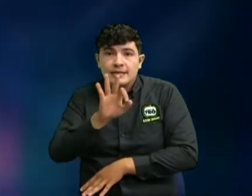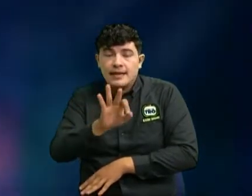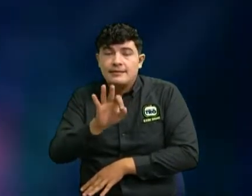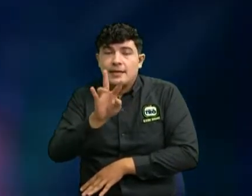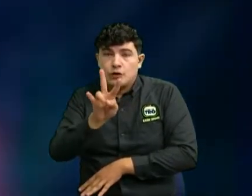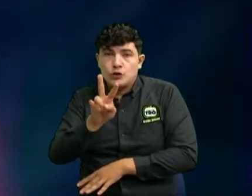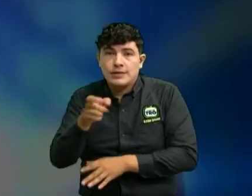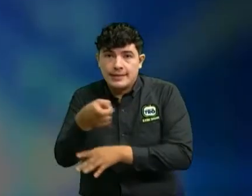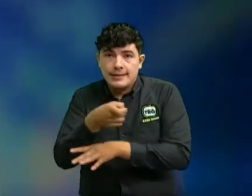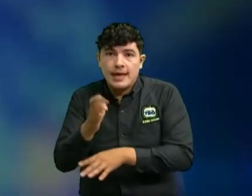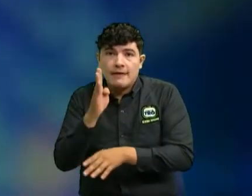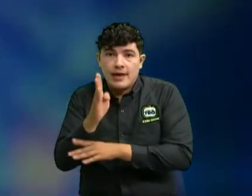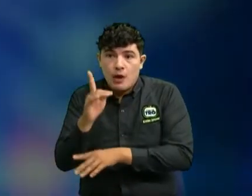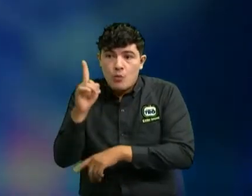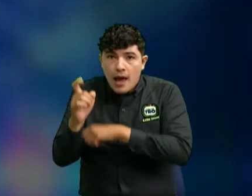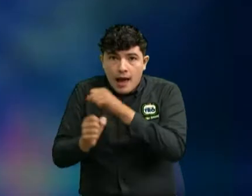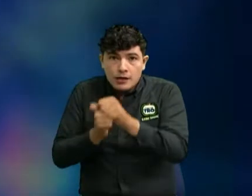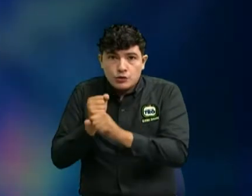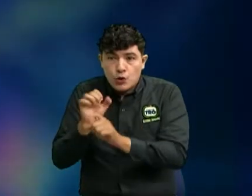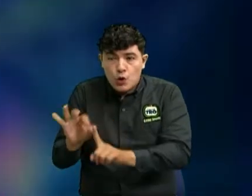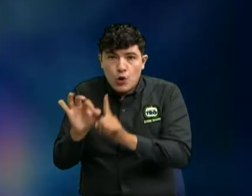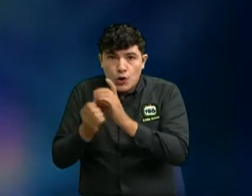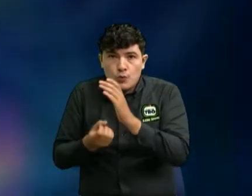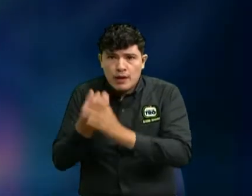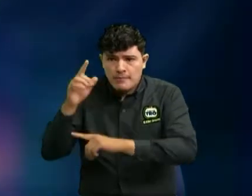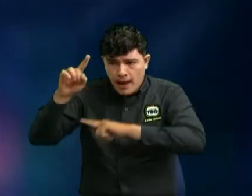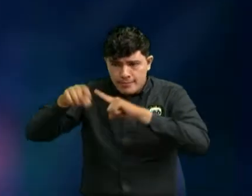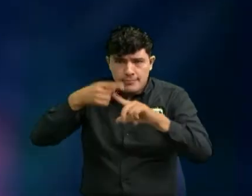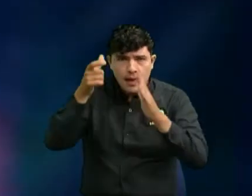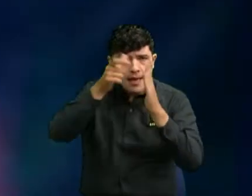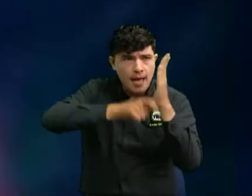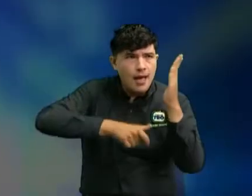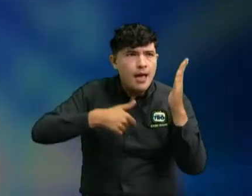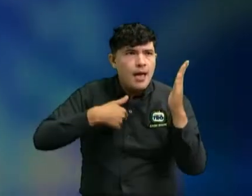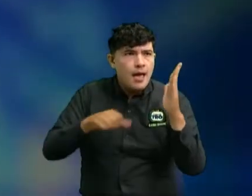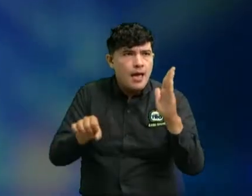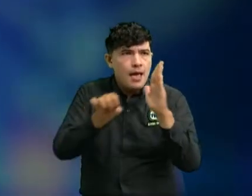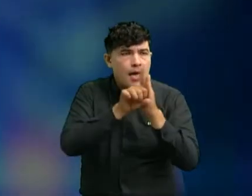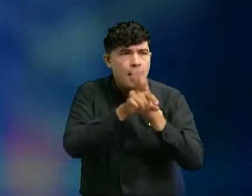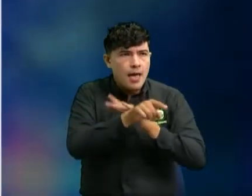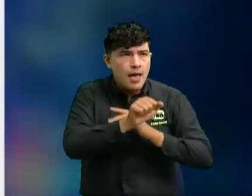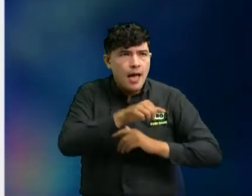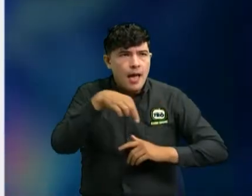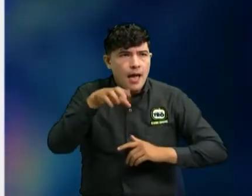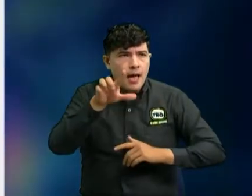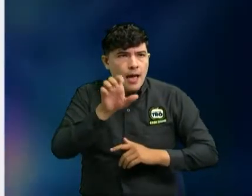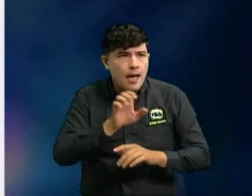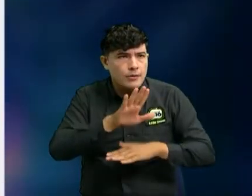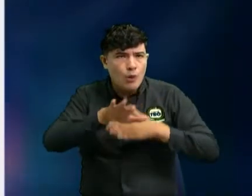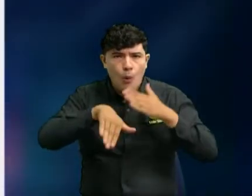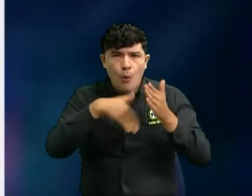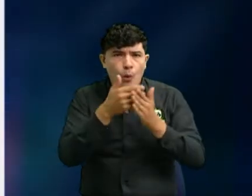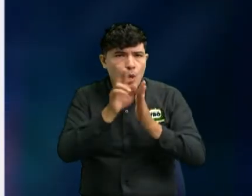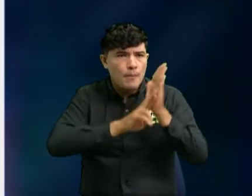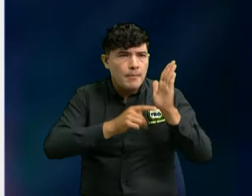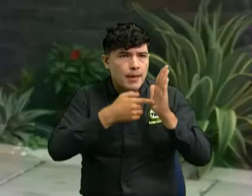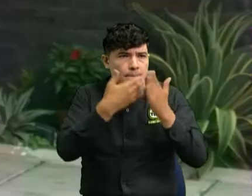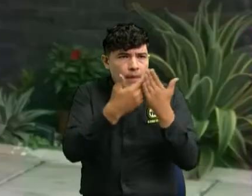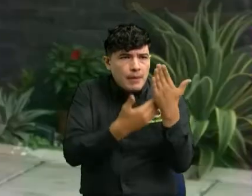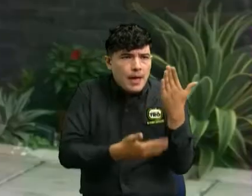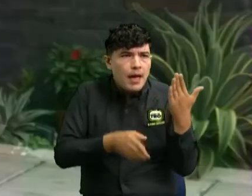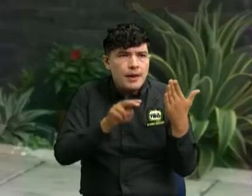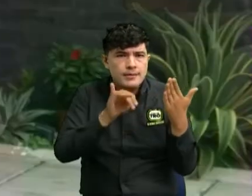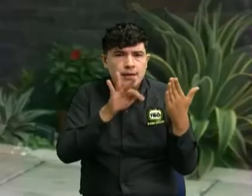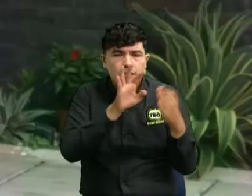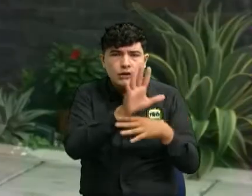garantía en tiendas apple y me mandan una factura online con el logo de apple y todas las referencias el need